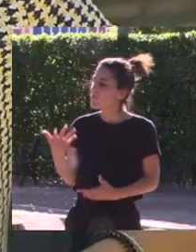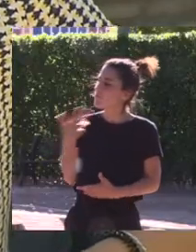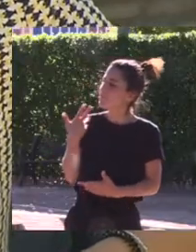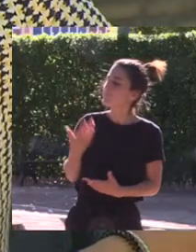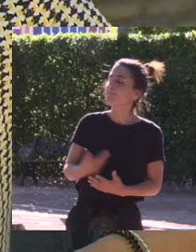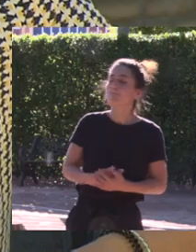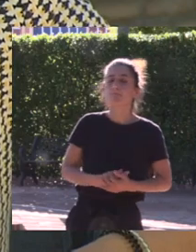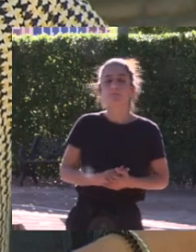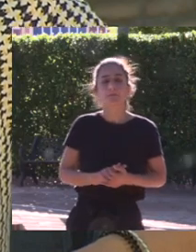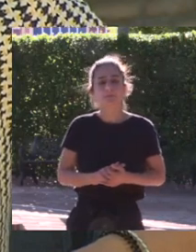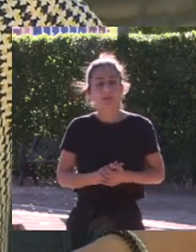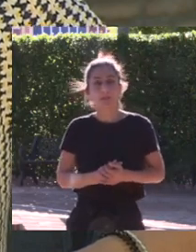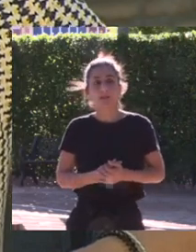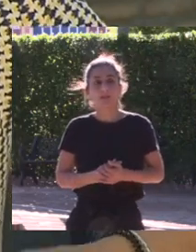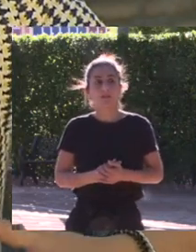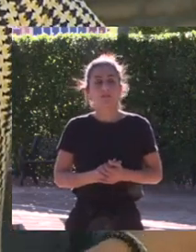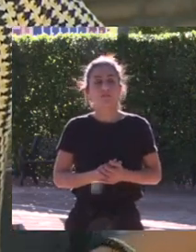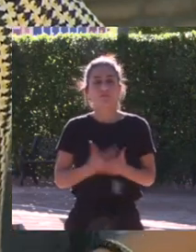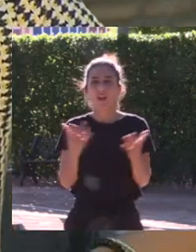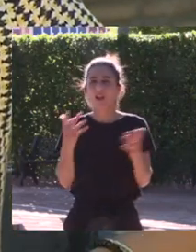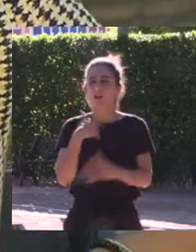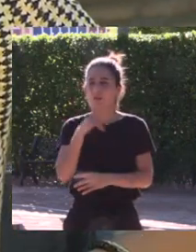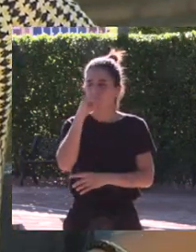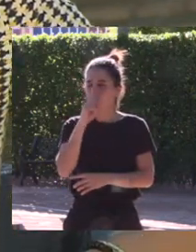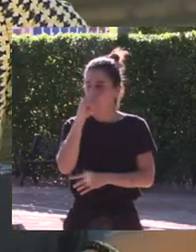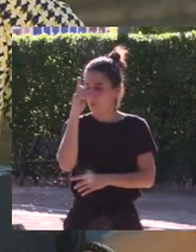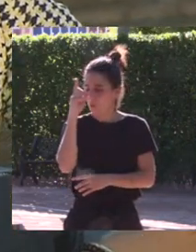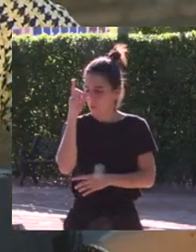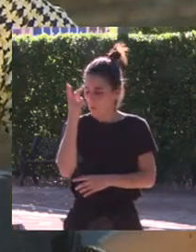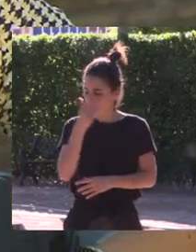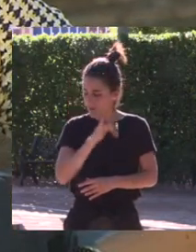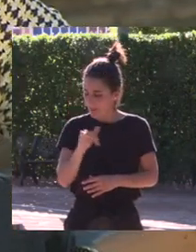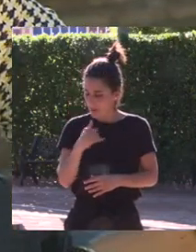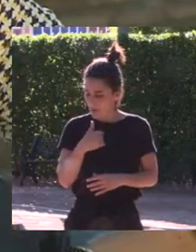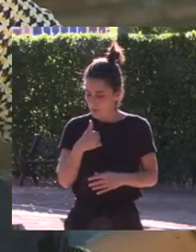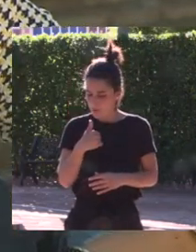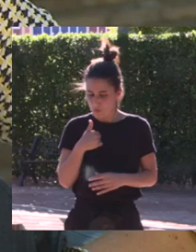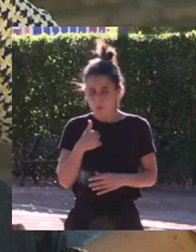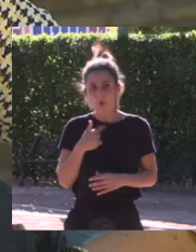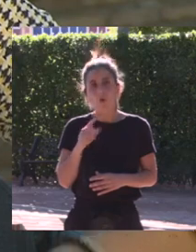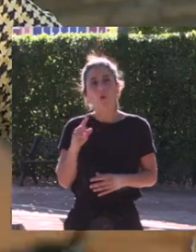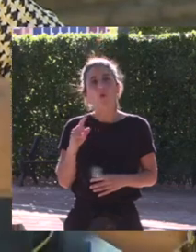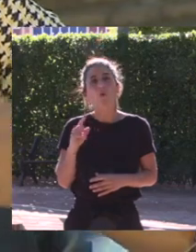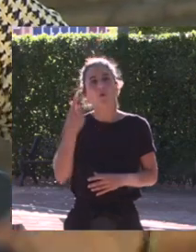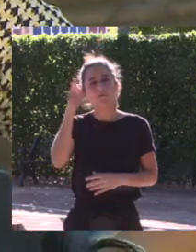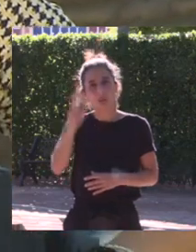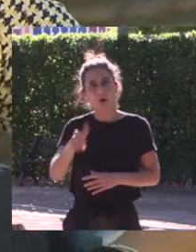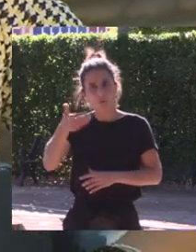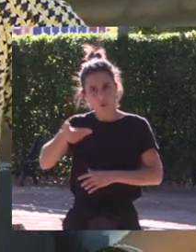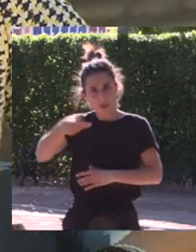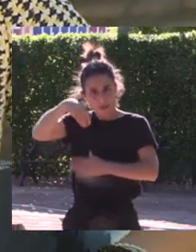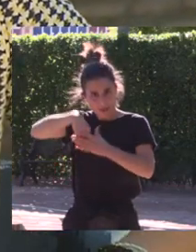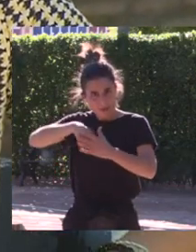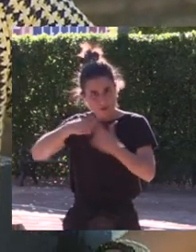Pues yo me acuerdo una de las veces que yo fui a hablar con un alto dirigente del deporte cuando yo todavía